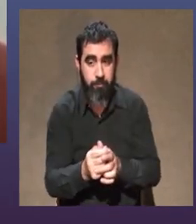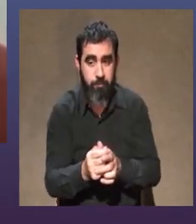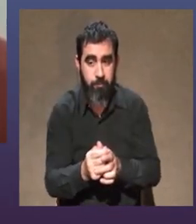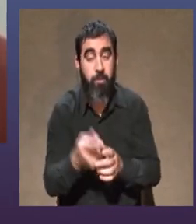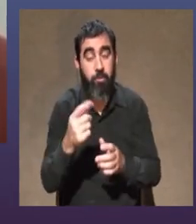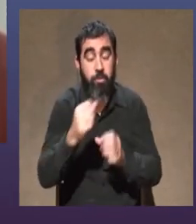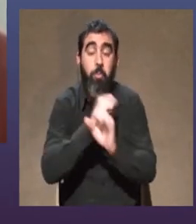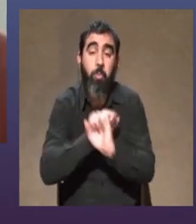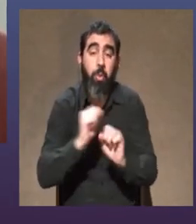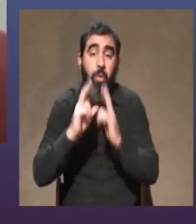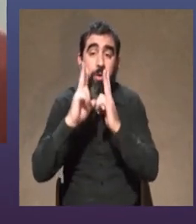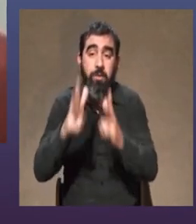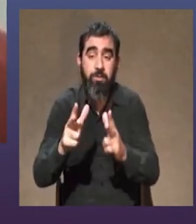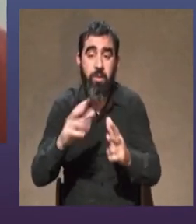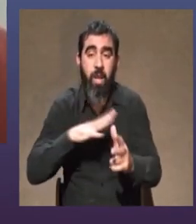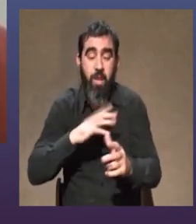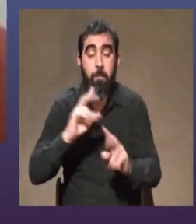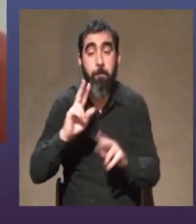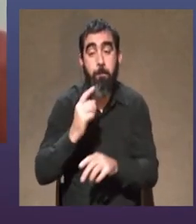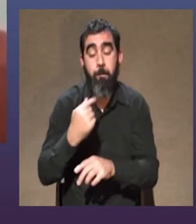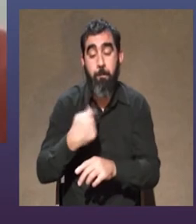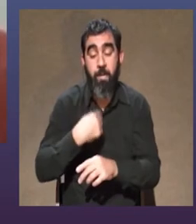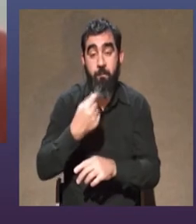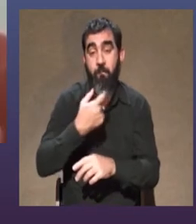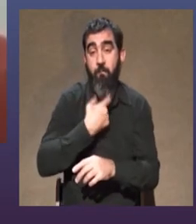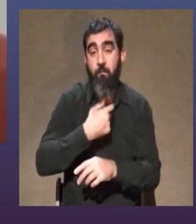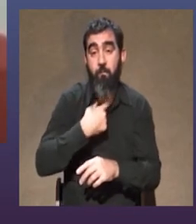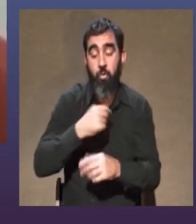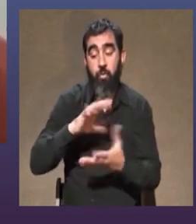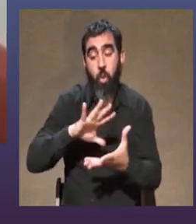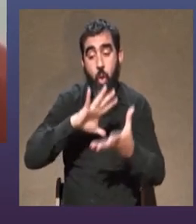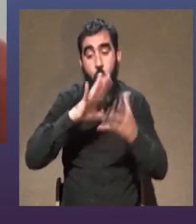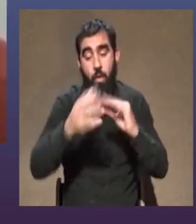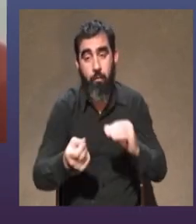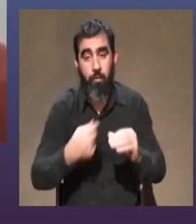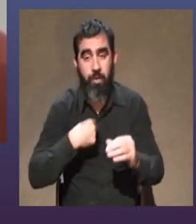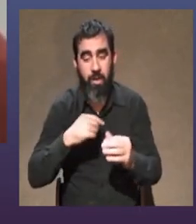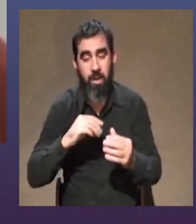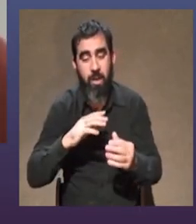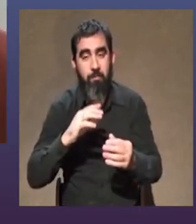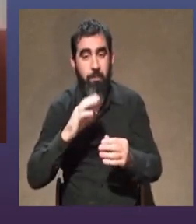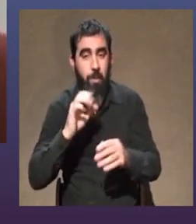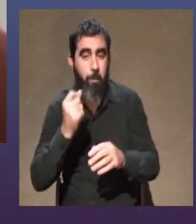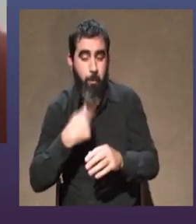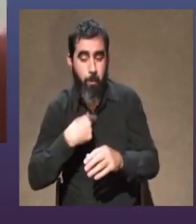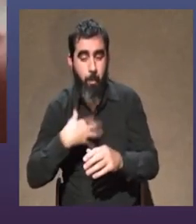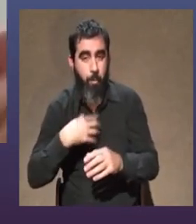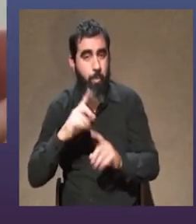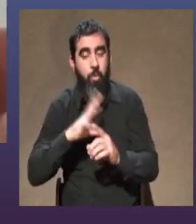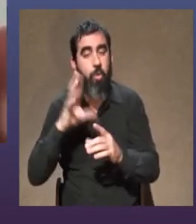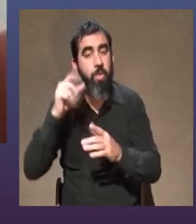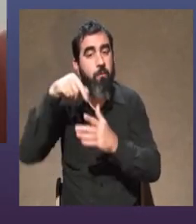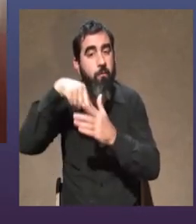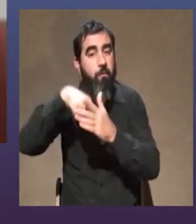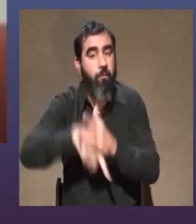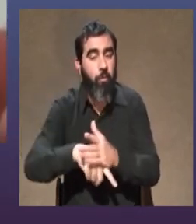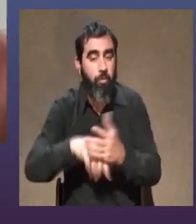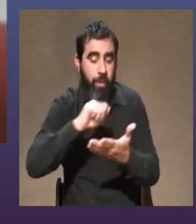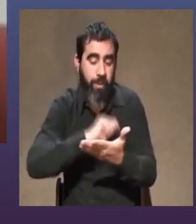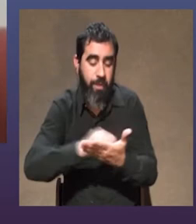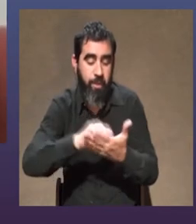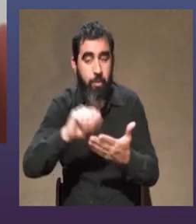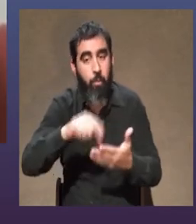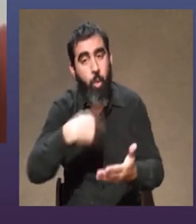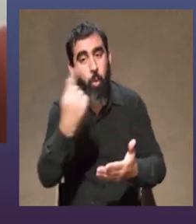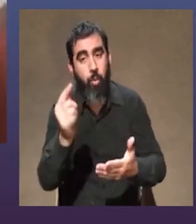ser que si aparece mi voz o eso que me resulta esquivo que sea el estilo aparece desde el fondo de los textos de los